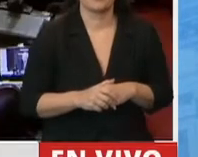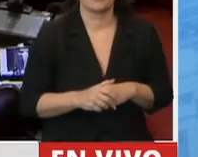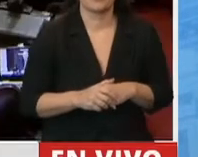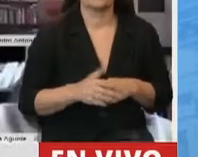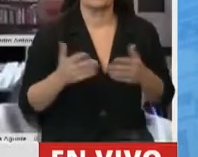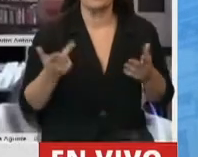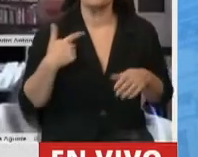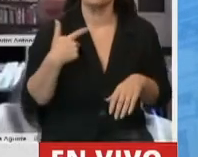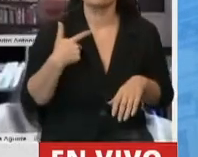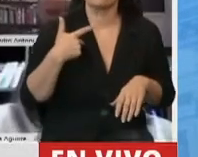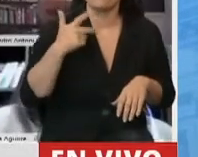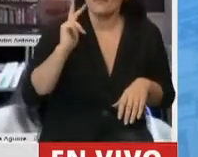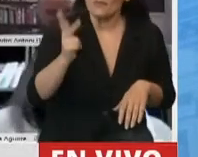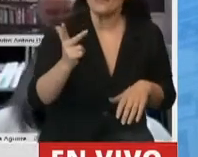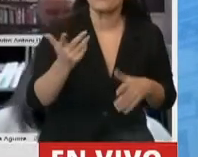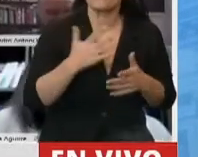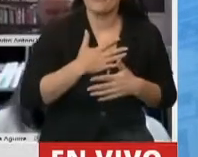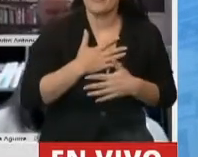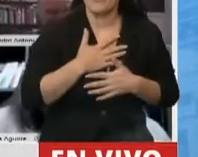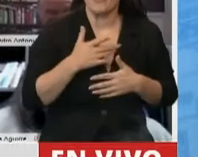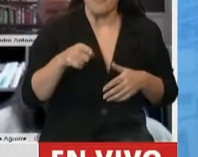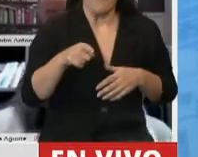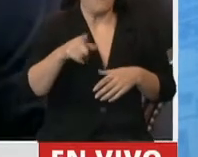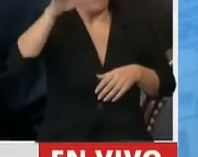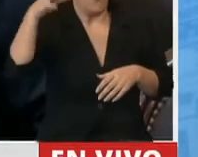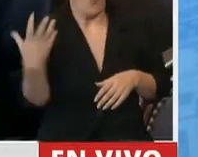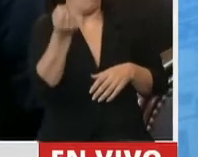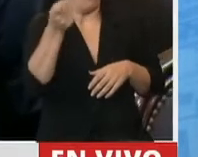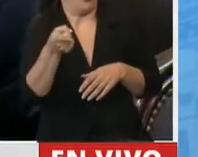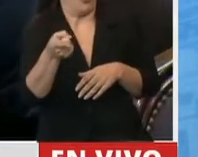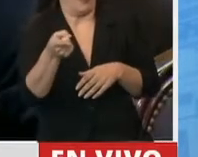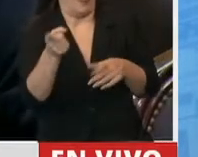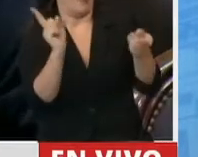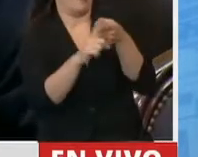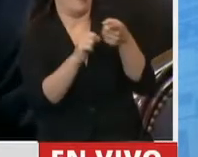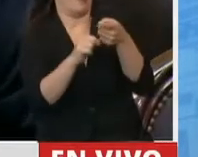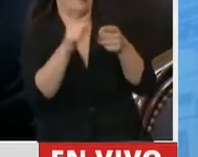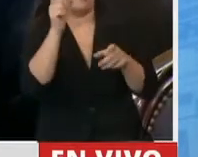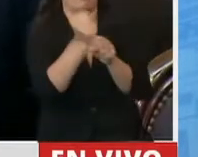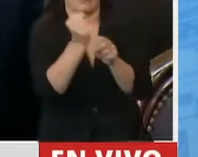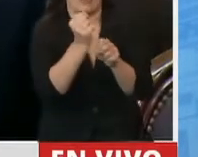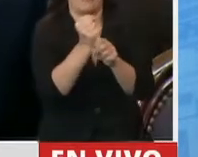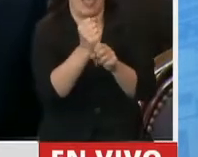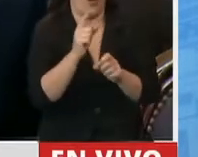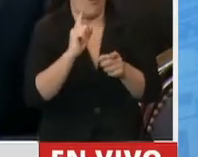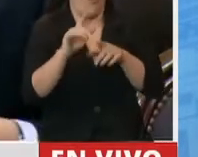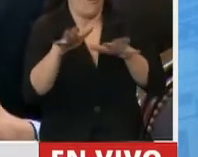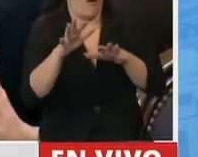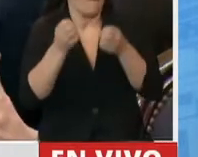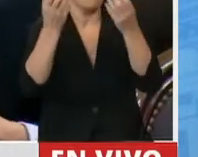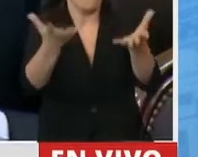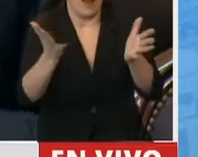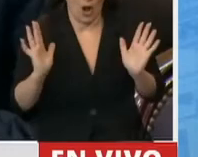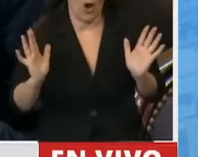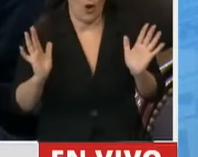Le decía, señor presidente, que por supuesto es una oportunidad para mejorar las relaciones laborales, porque